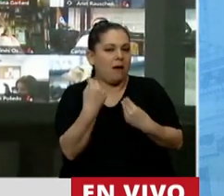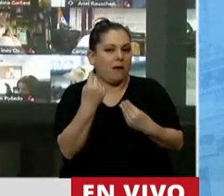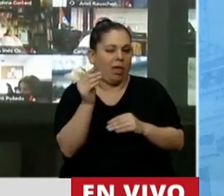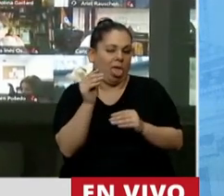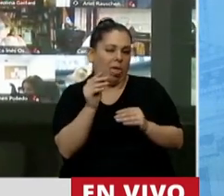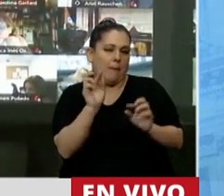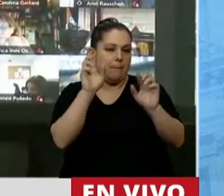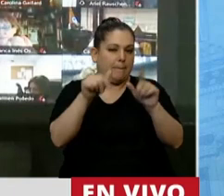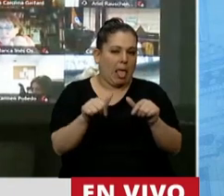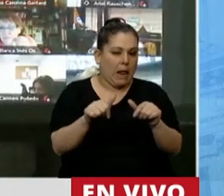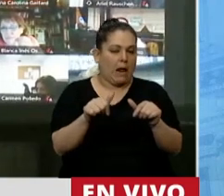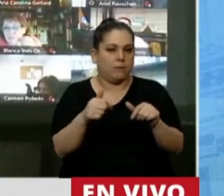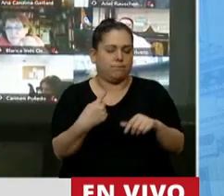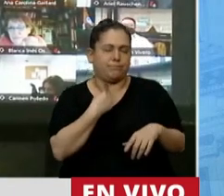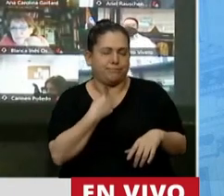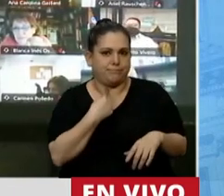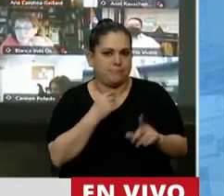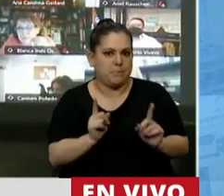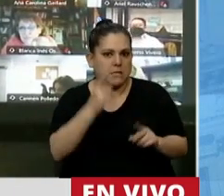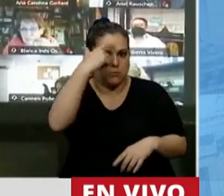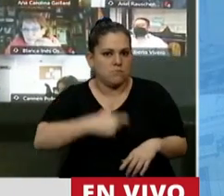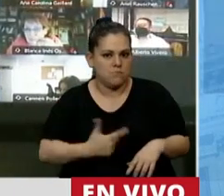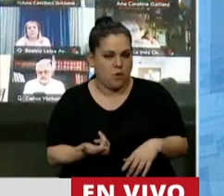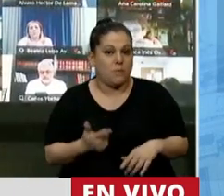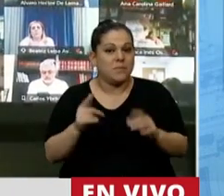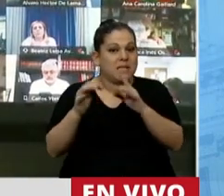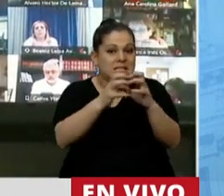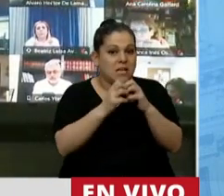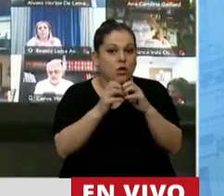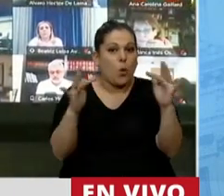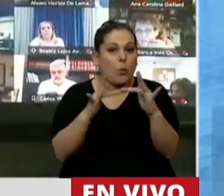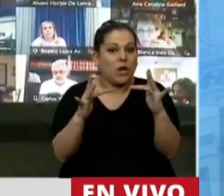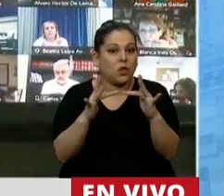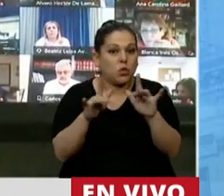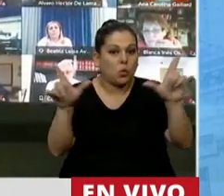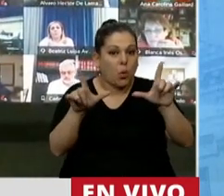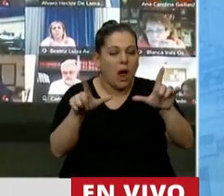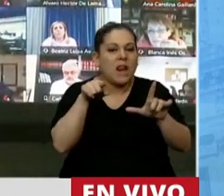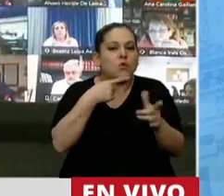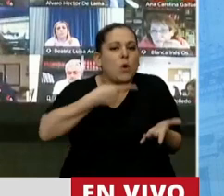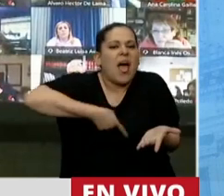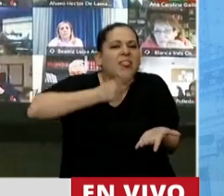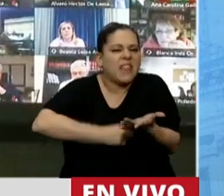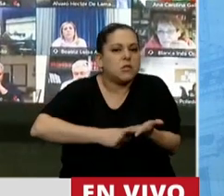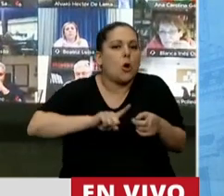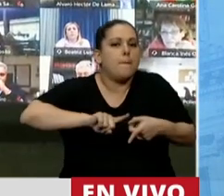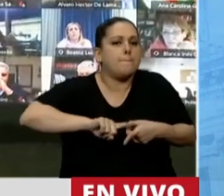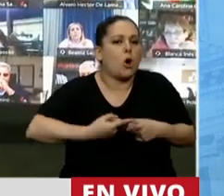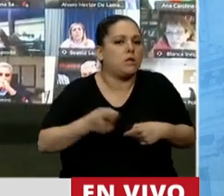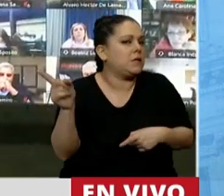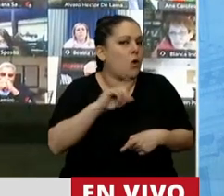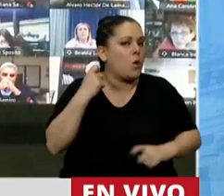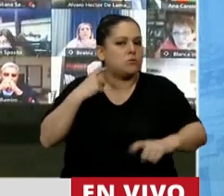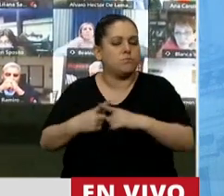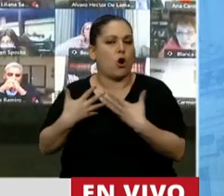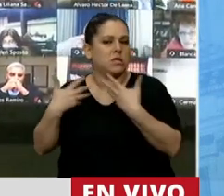diseñaron han quedado entrampados. Las sesiones virtuales son una decisión política, no sanitaria, porque todo el